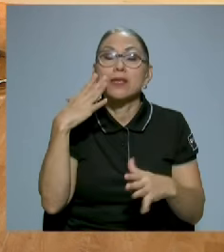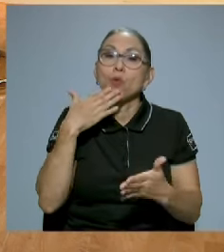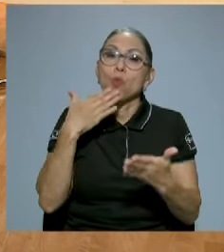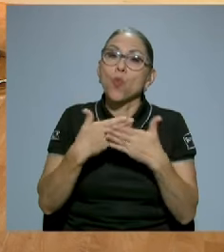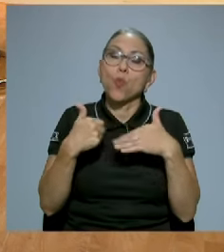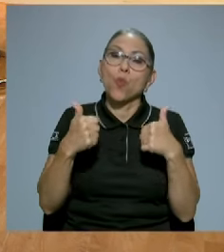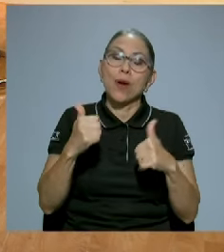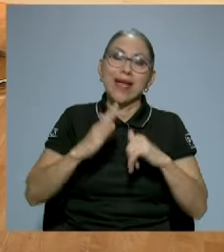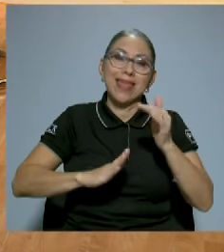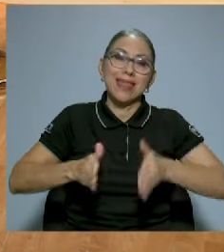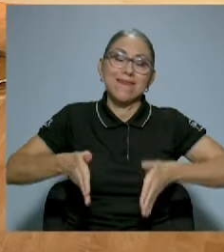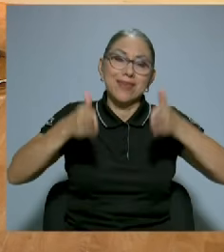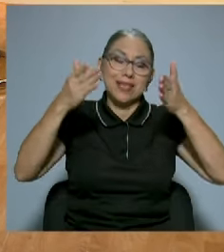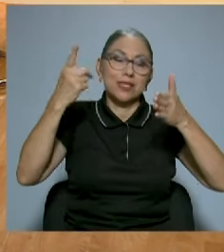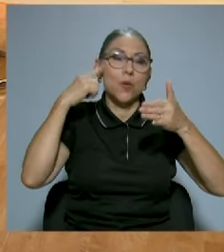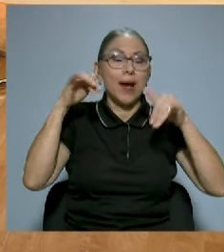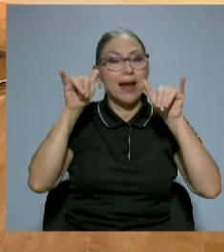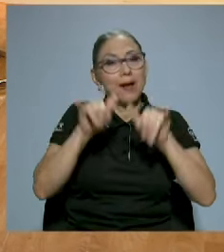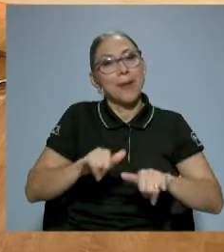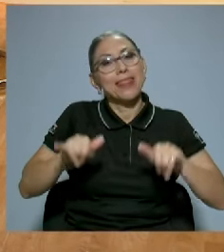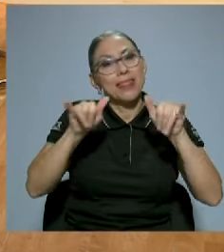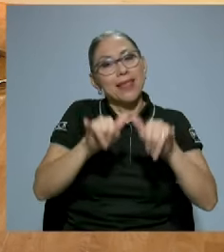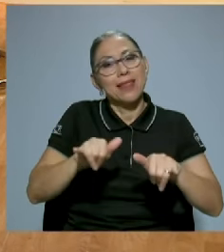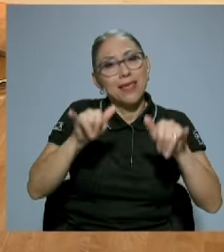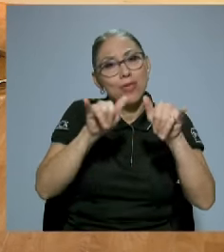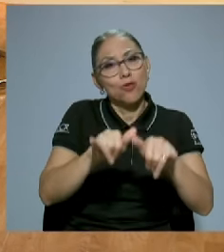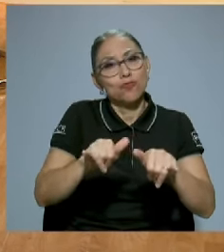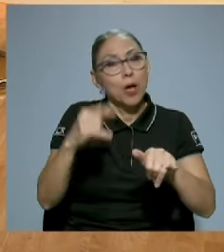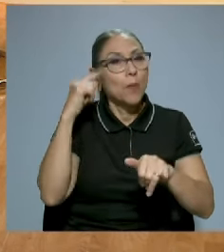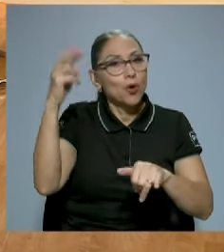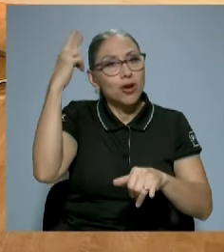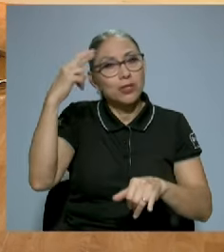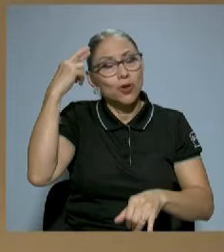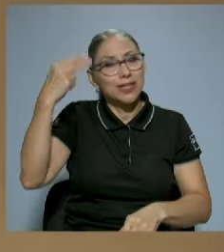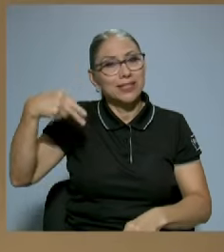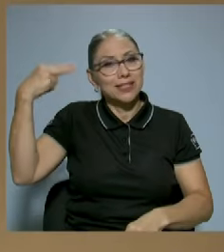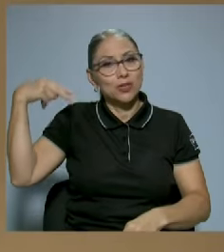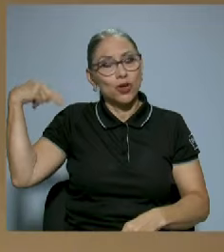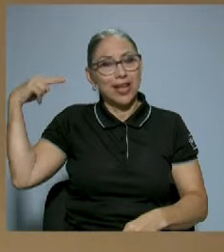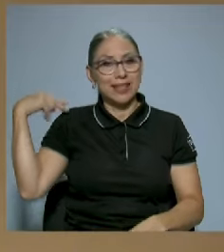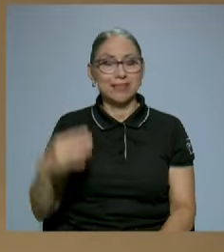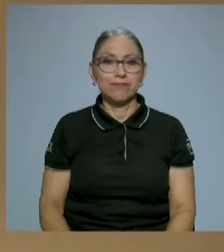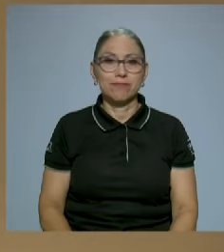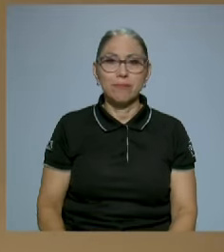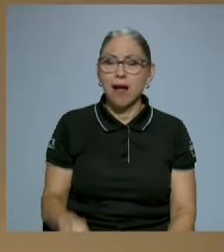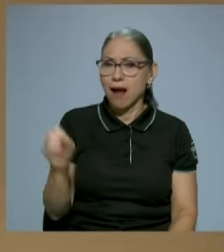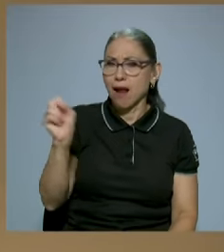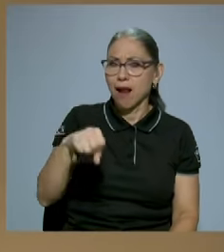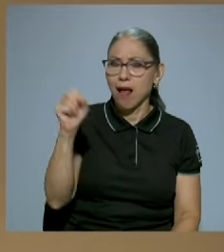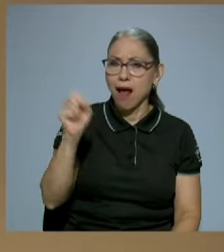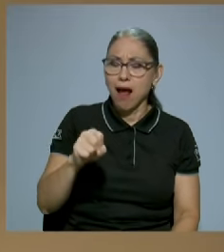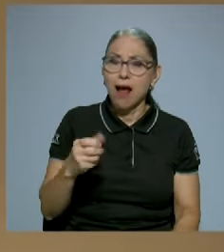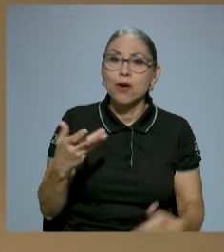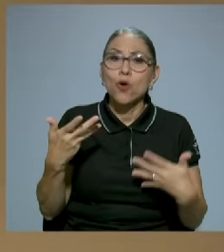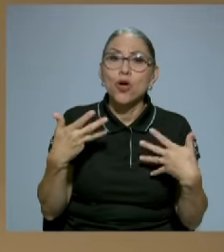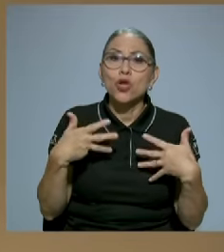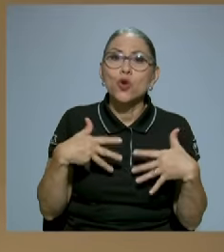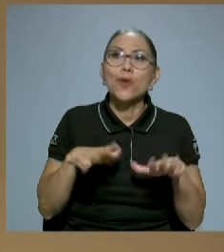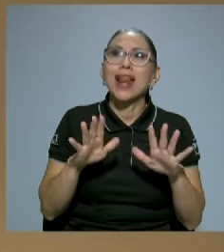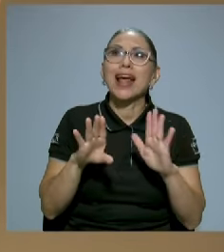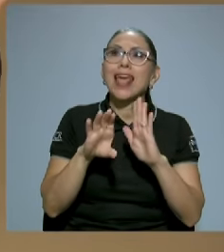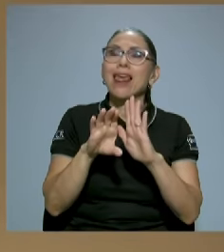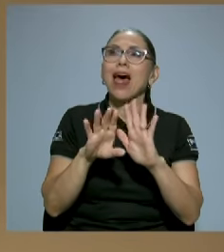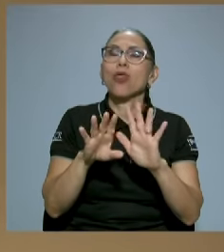haber mantenido por razones históricas. Claro, y hubiera quedado, digamos, el correo en una